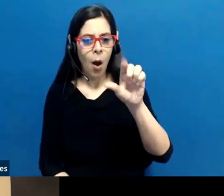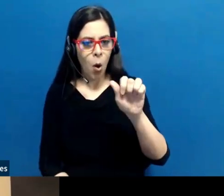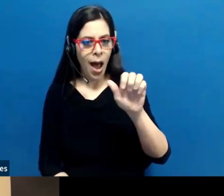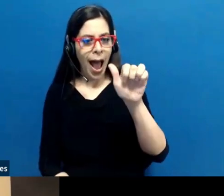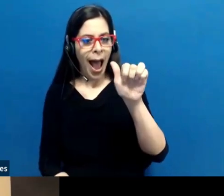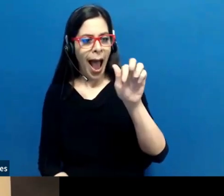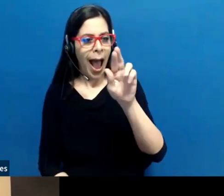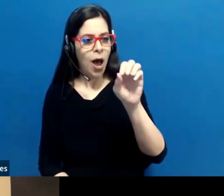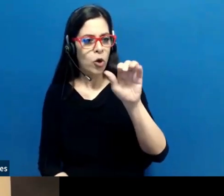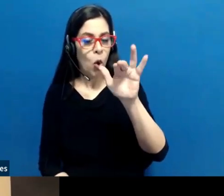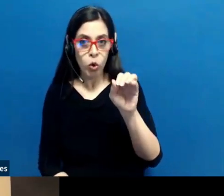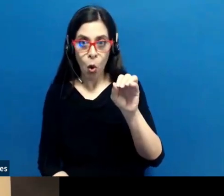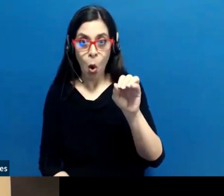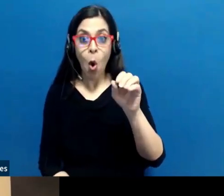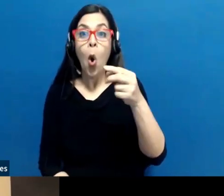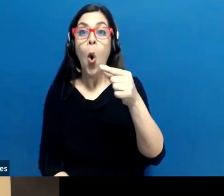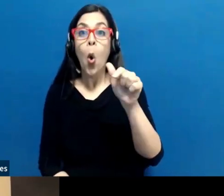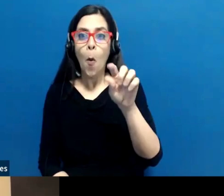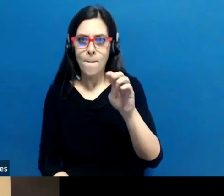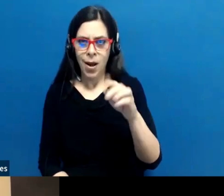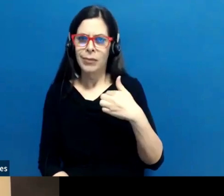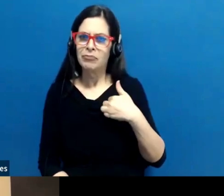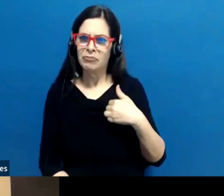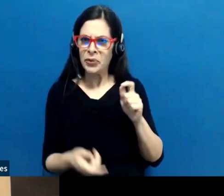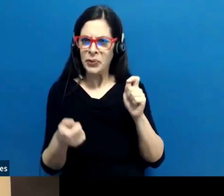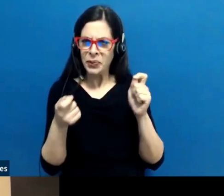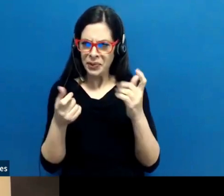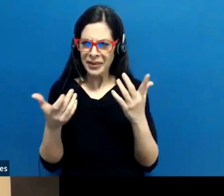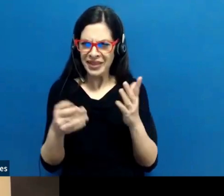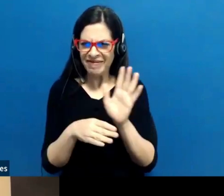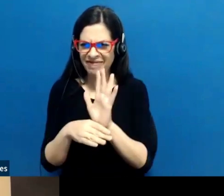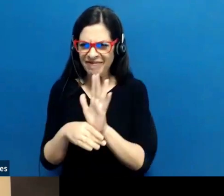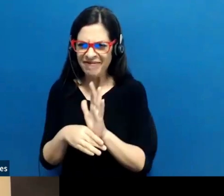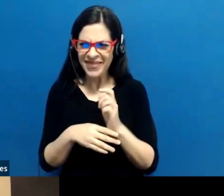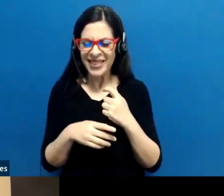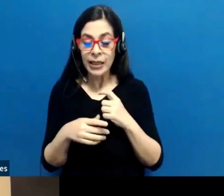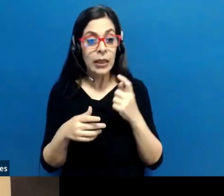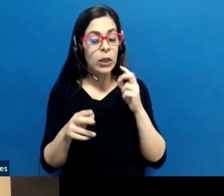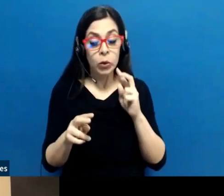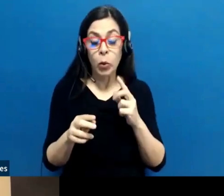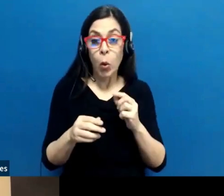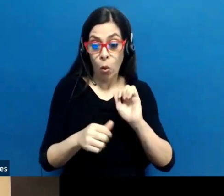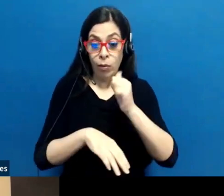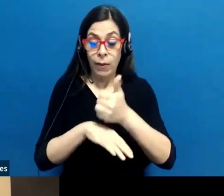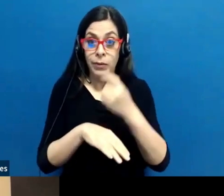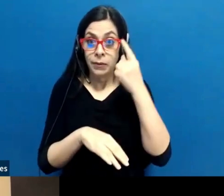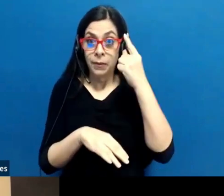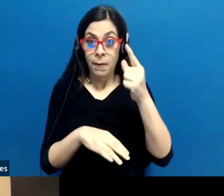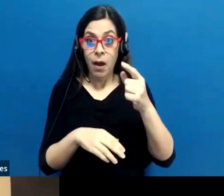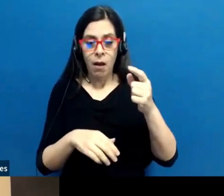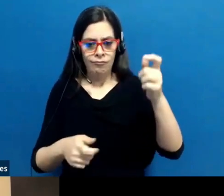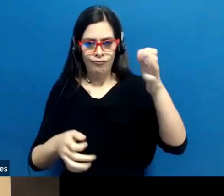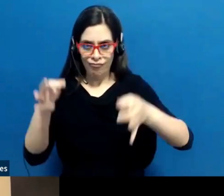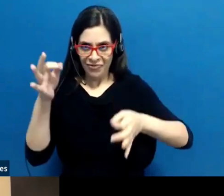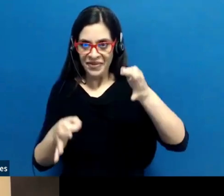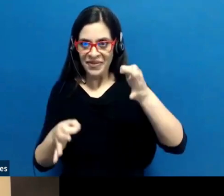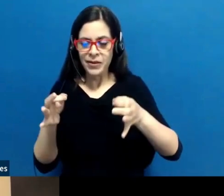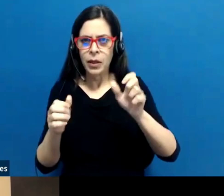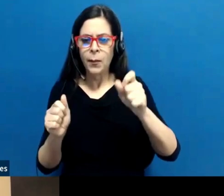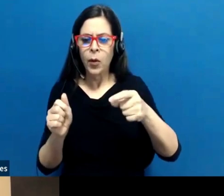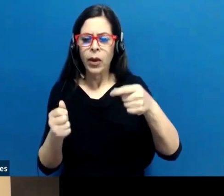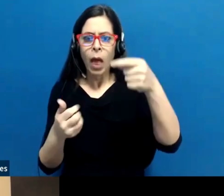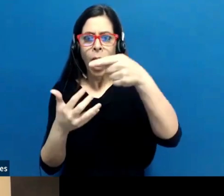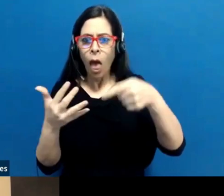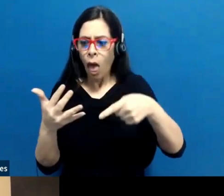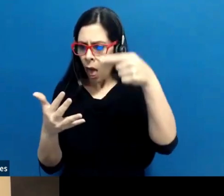y yo soy la moderadora de estos espacios en microjuris que hemos creado junto al Poder Judicial para destacar y hablar sobre los temas más